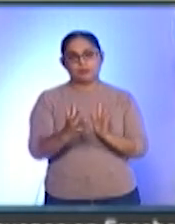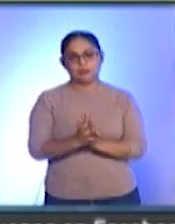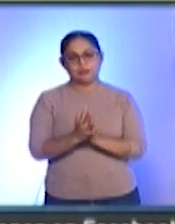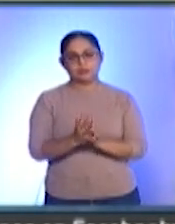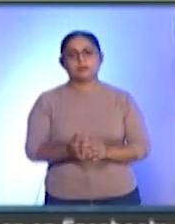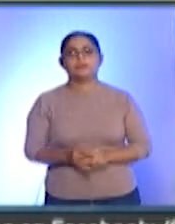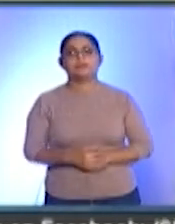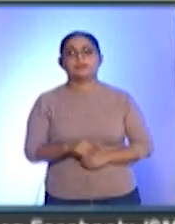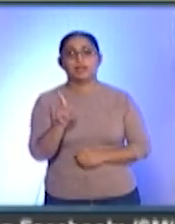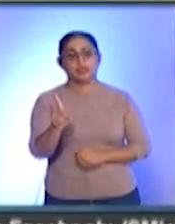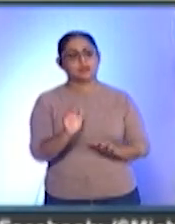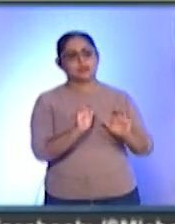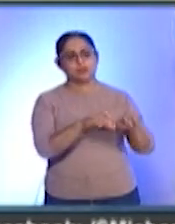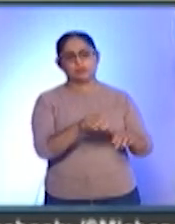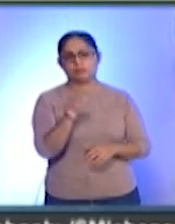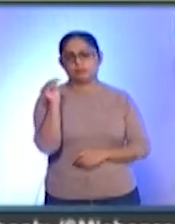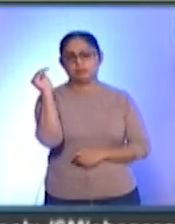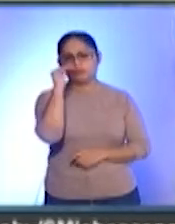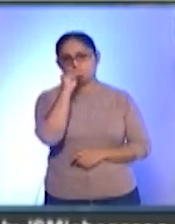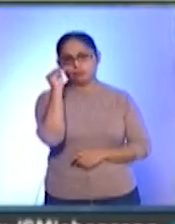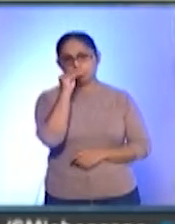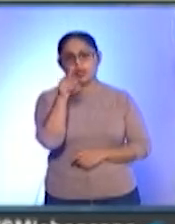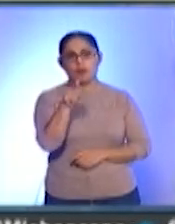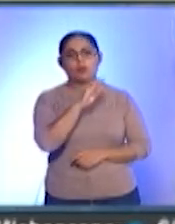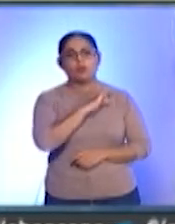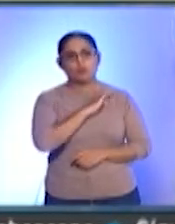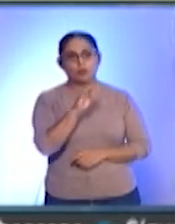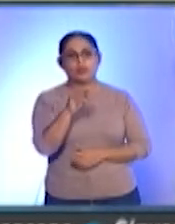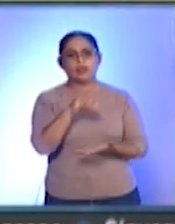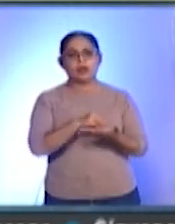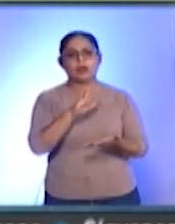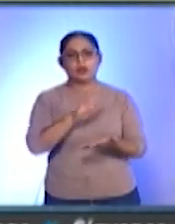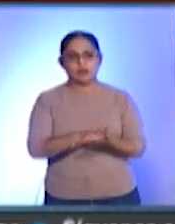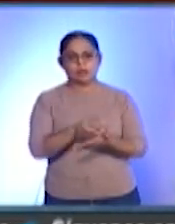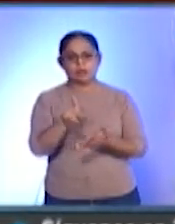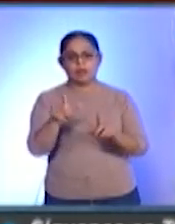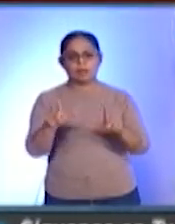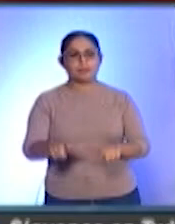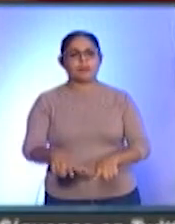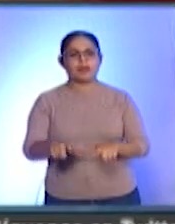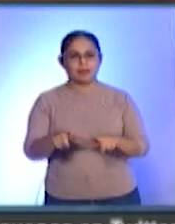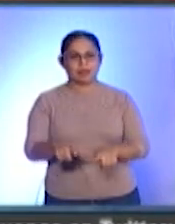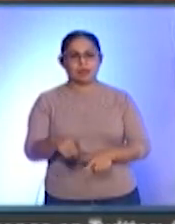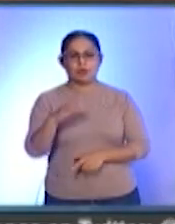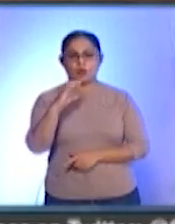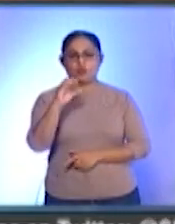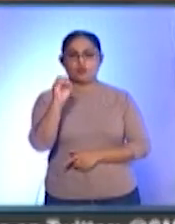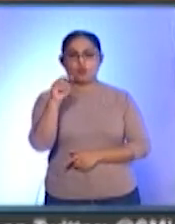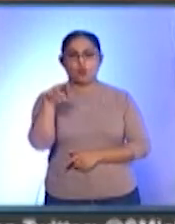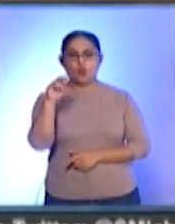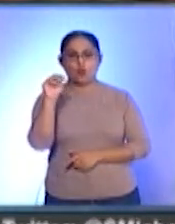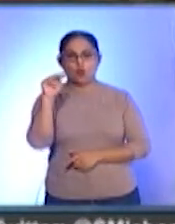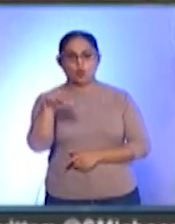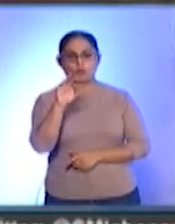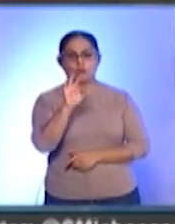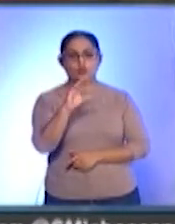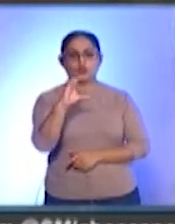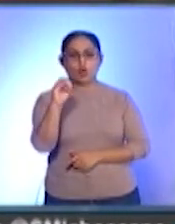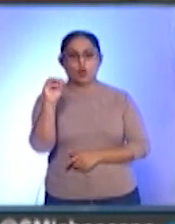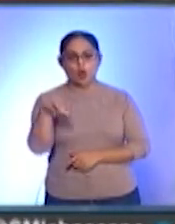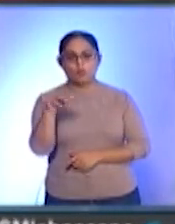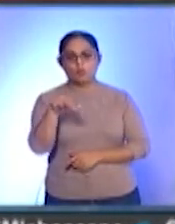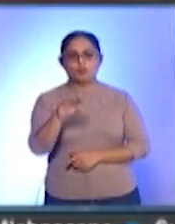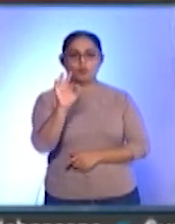La inscripción es gratuita y puede hacerse a través de un registro en su plataforma digital quorum.com.mx